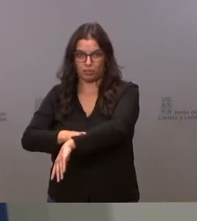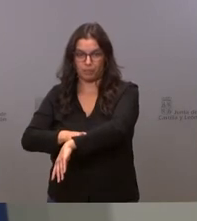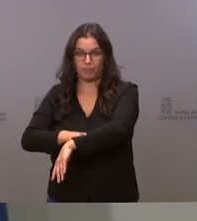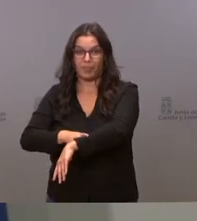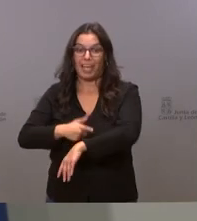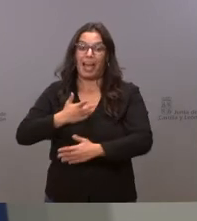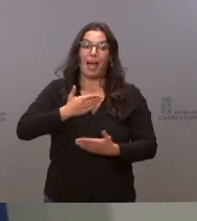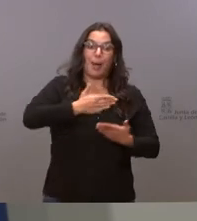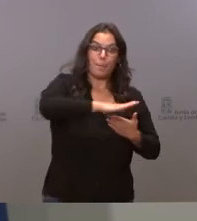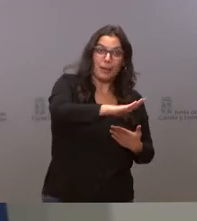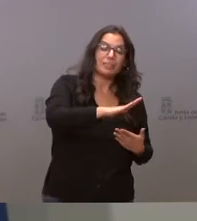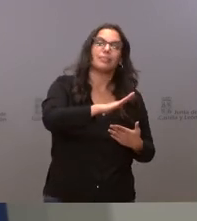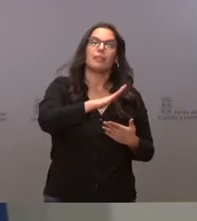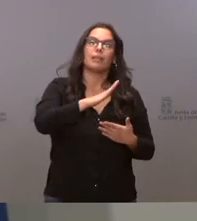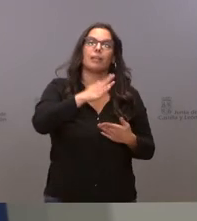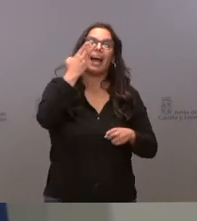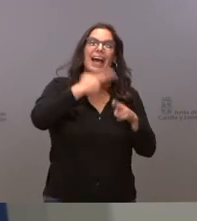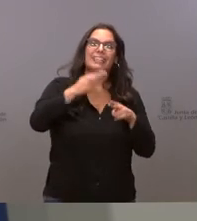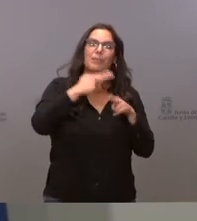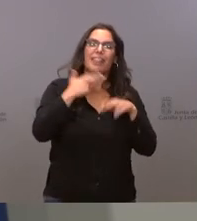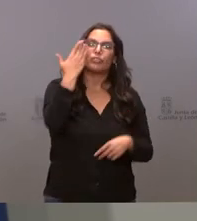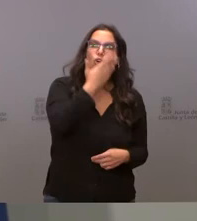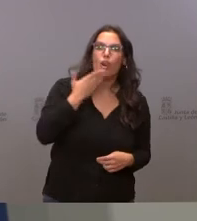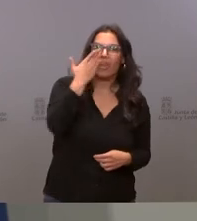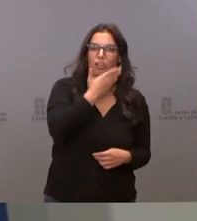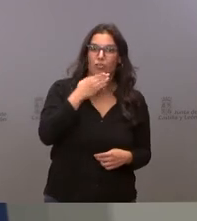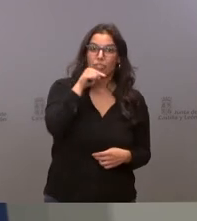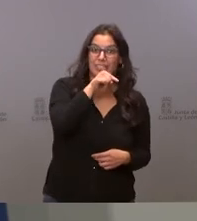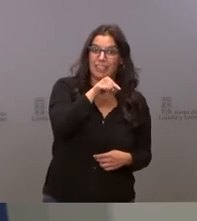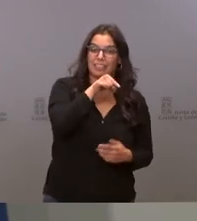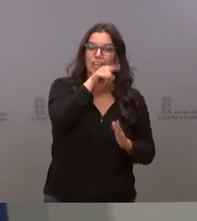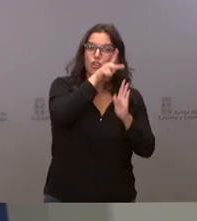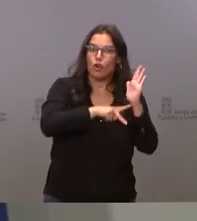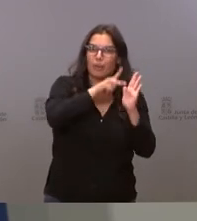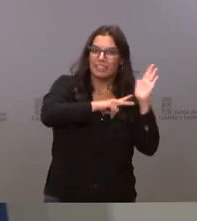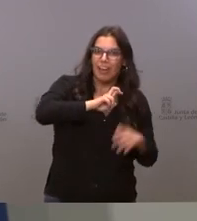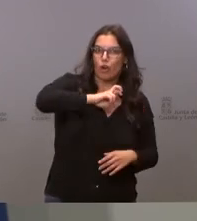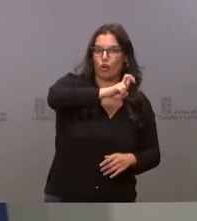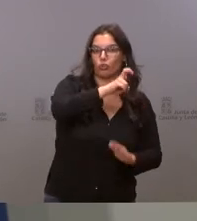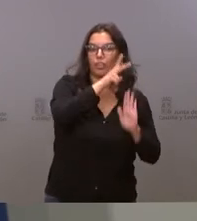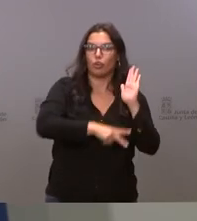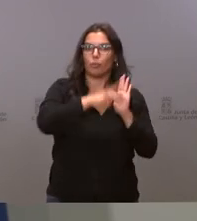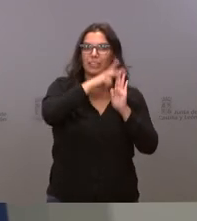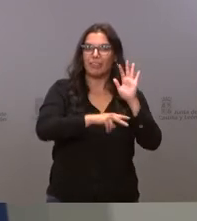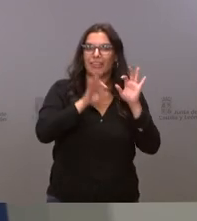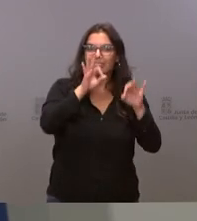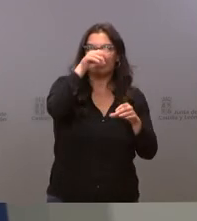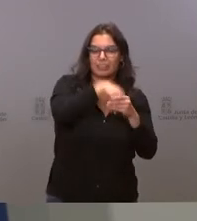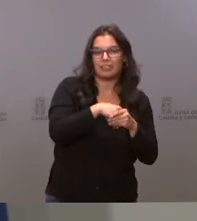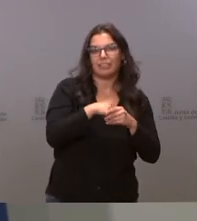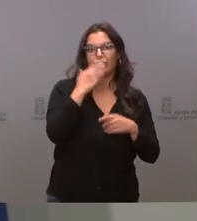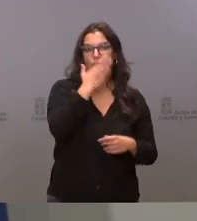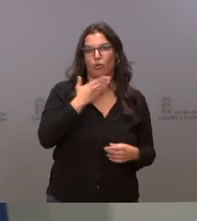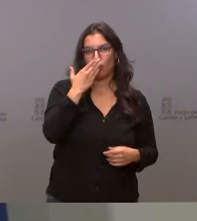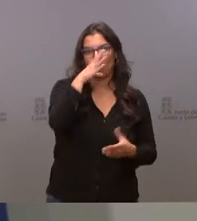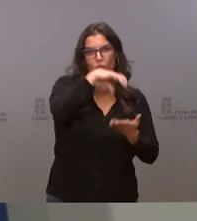lo que tiene que ver con la actividad escolar que se rige por las normas de actividad escolar